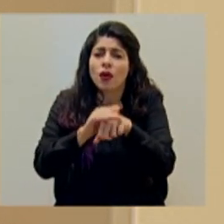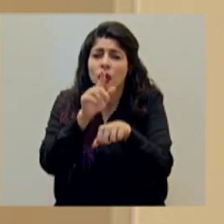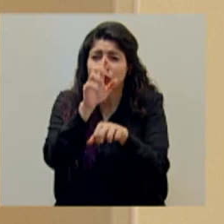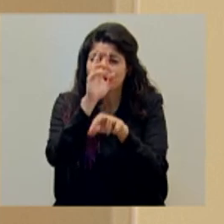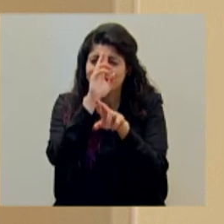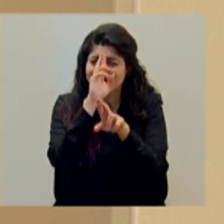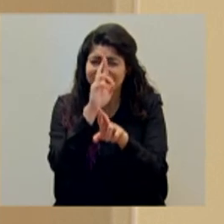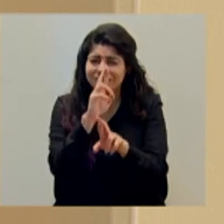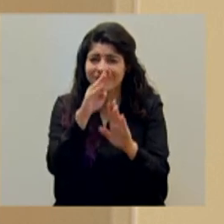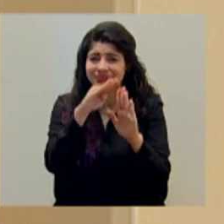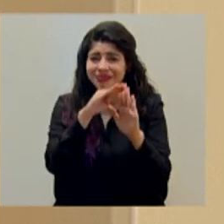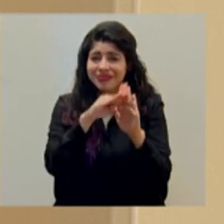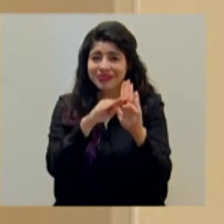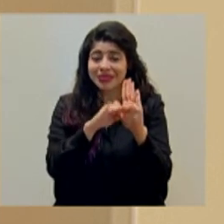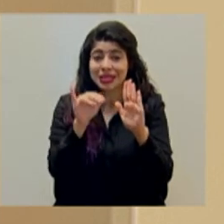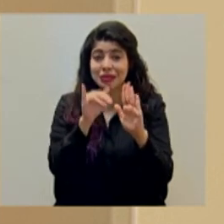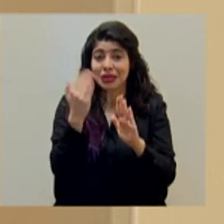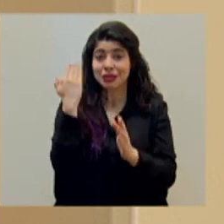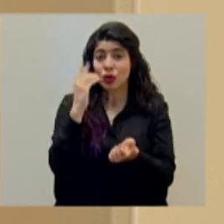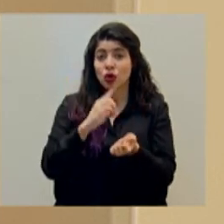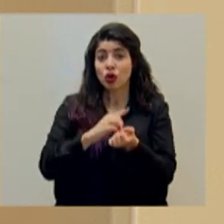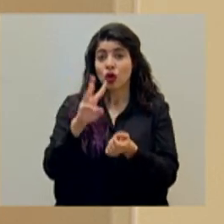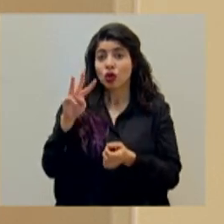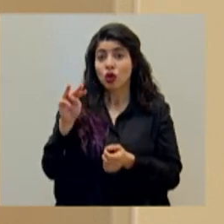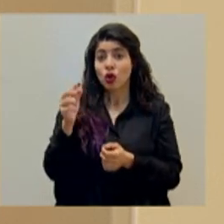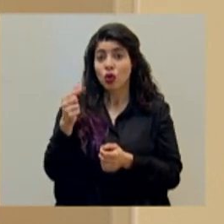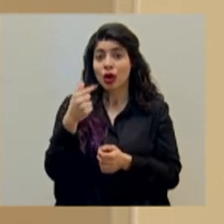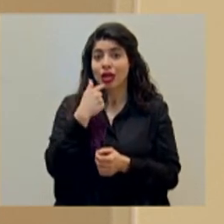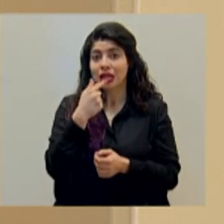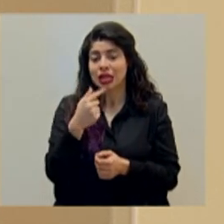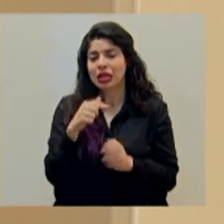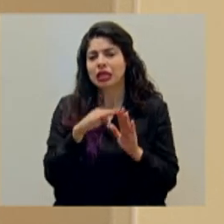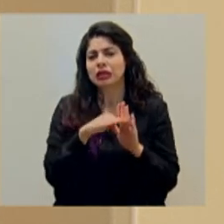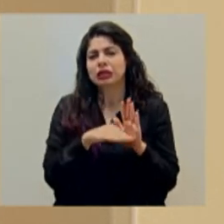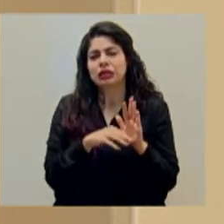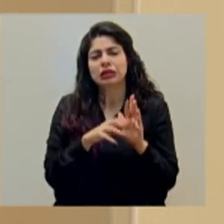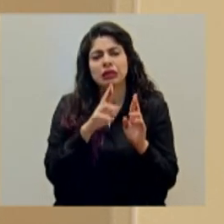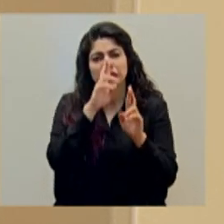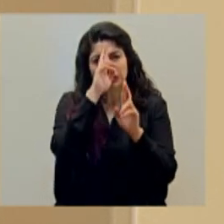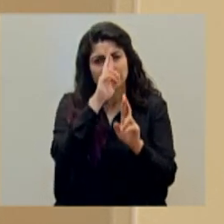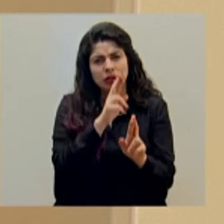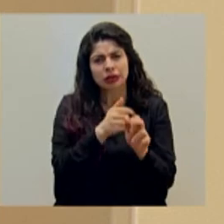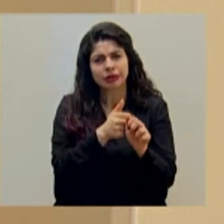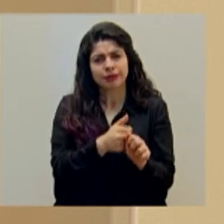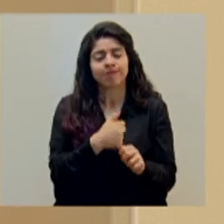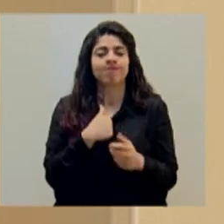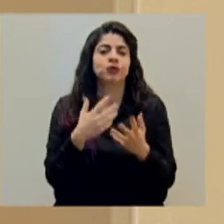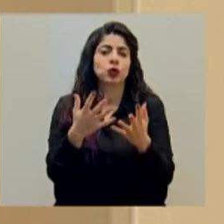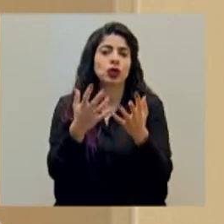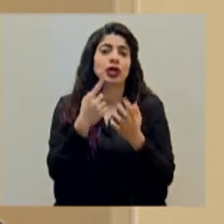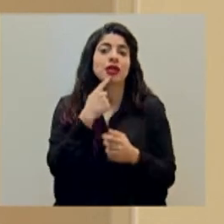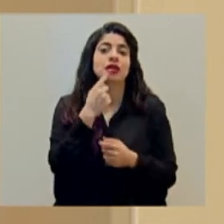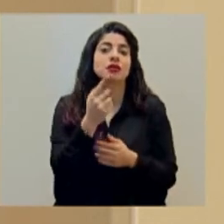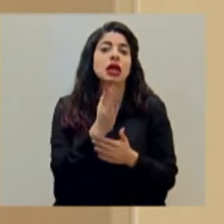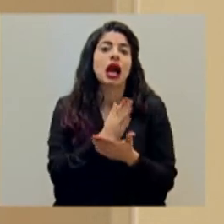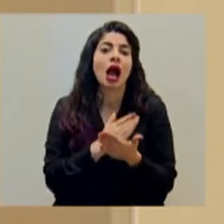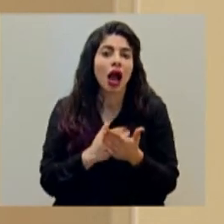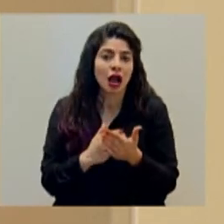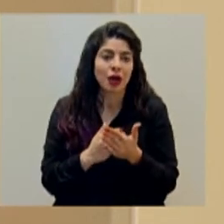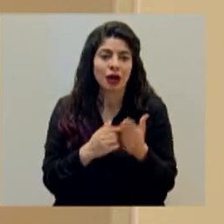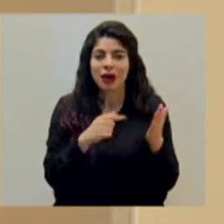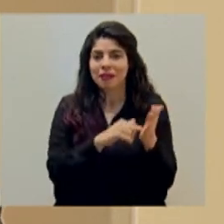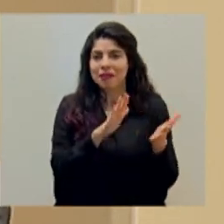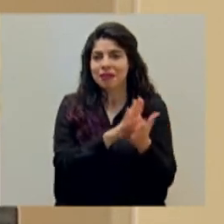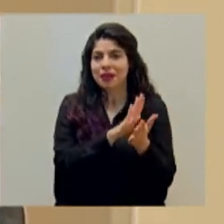medidas que el doctor Wong ha mencionado. Yo quiero mencionar algo que no está en el